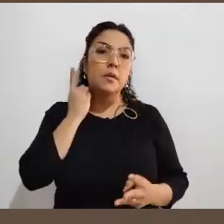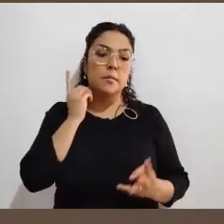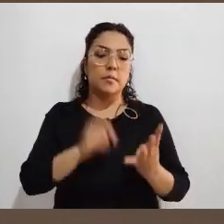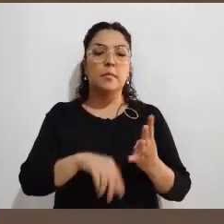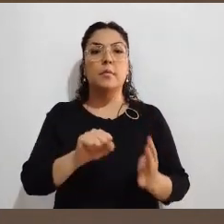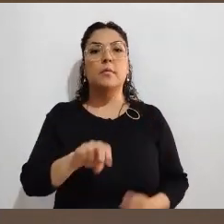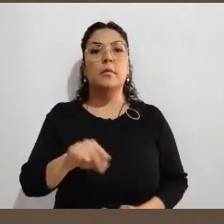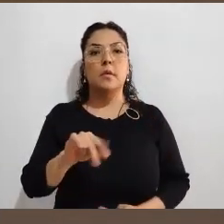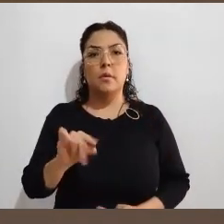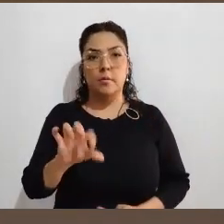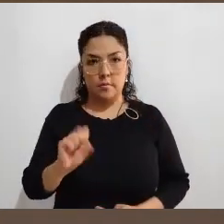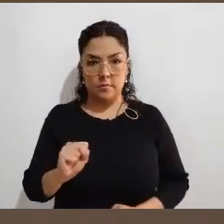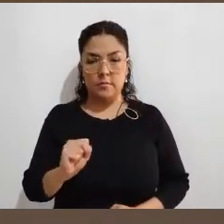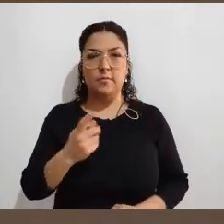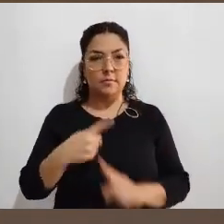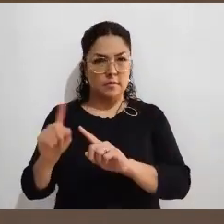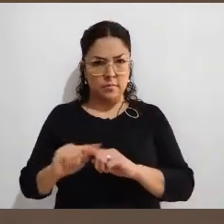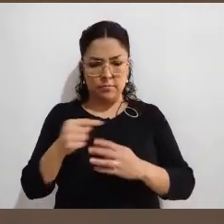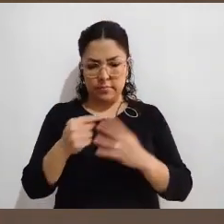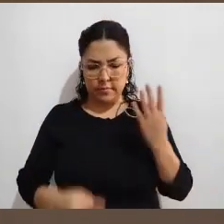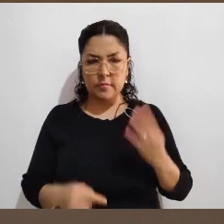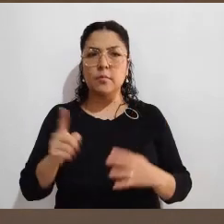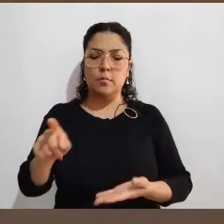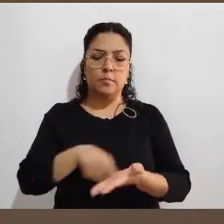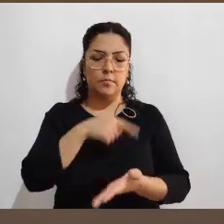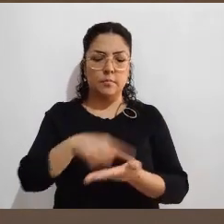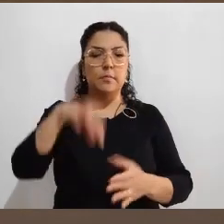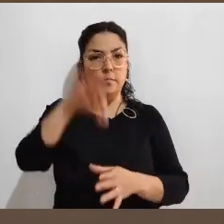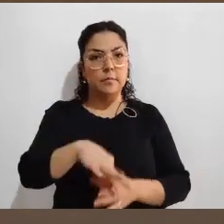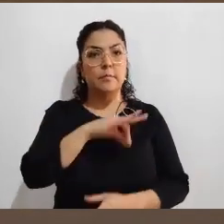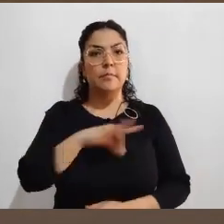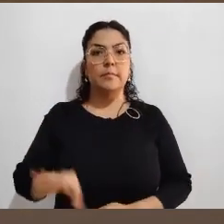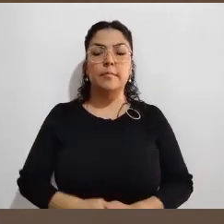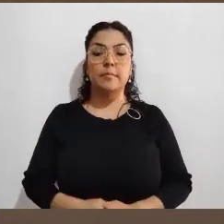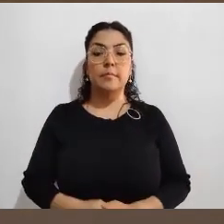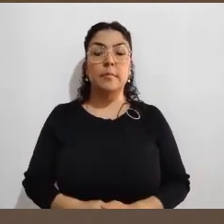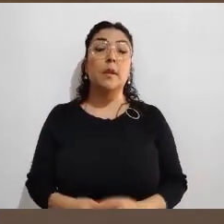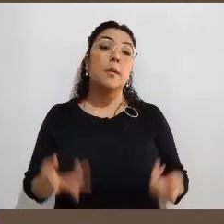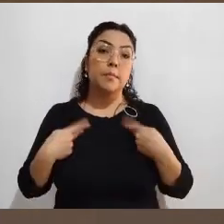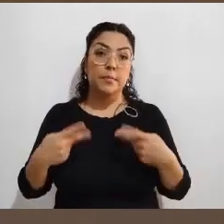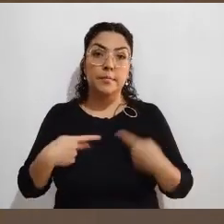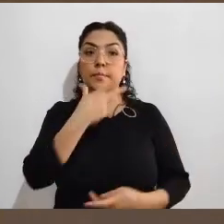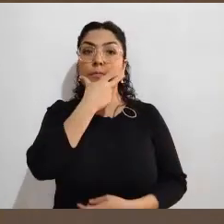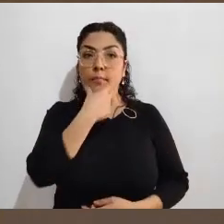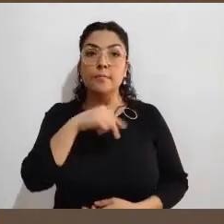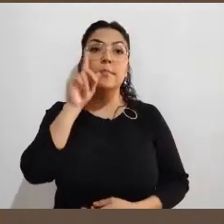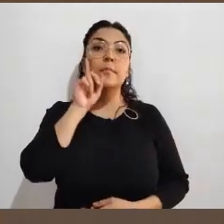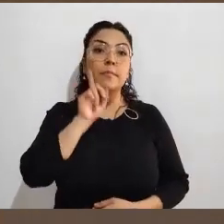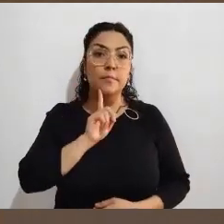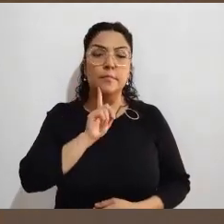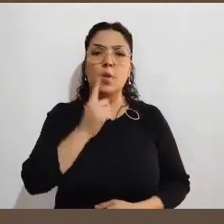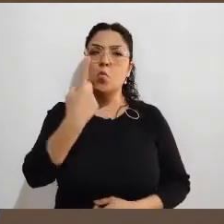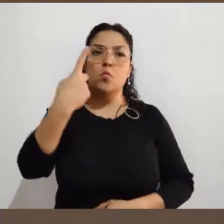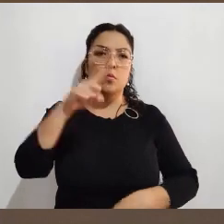Esas personas que integran la mesa directiva son ciudadanas, ciudadanos que deciden entregarle un día a la democracia